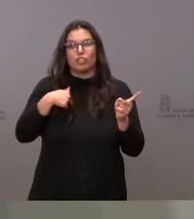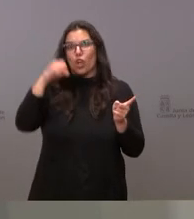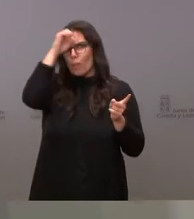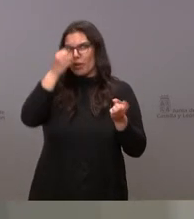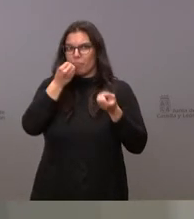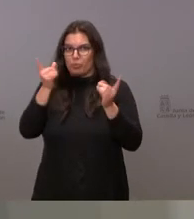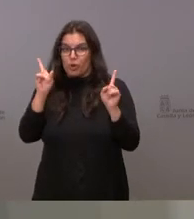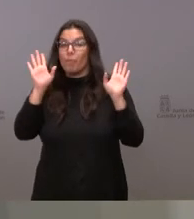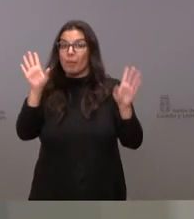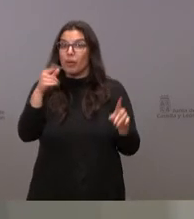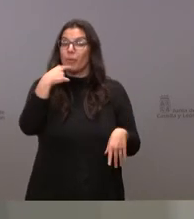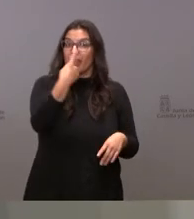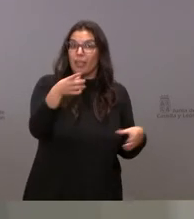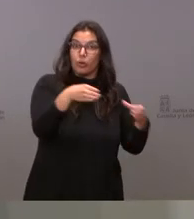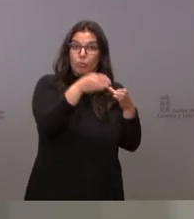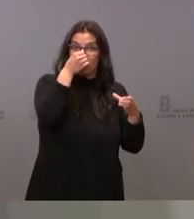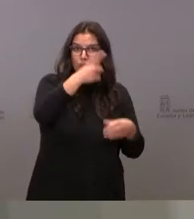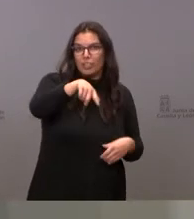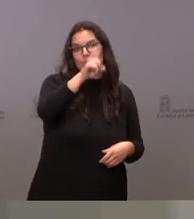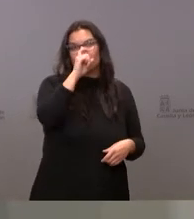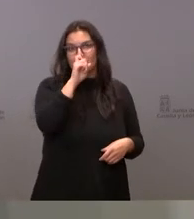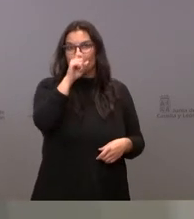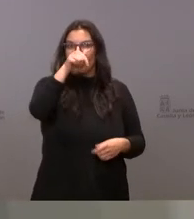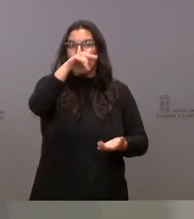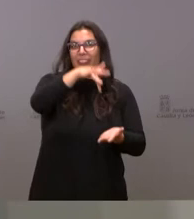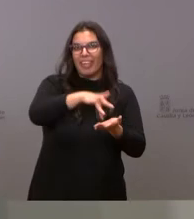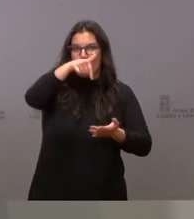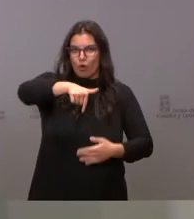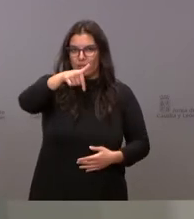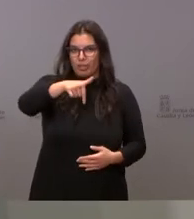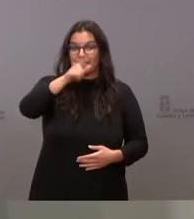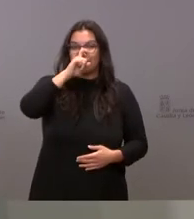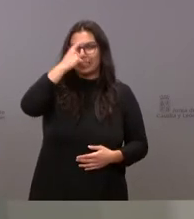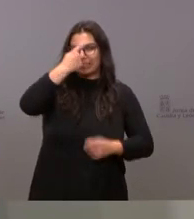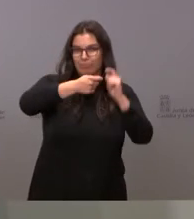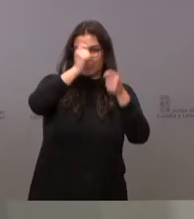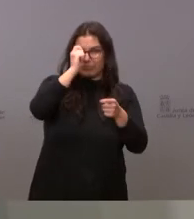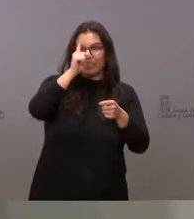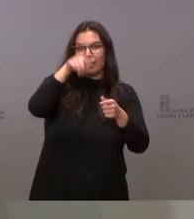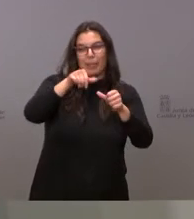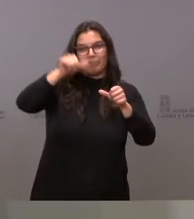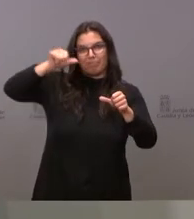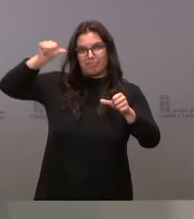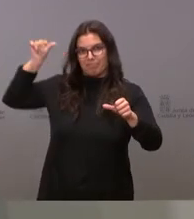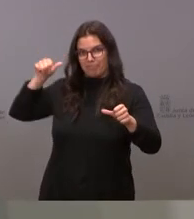al PSOE que recuerde el día de hoy y que recuerde otros días en esta comunidad